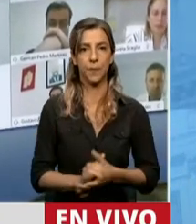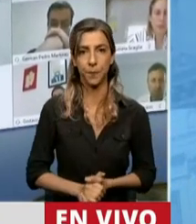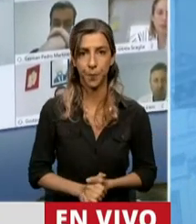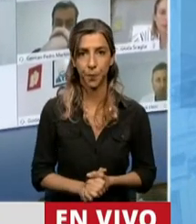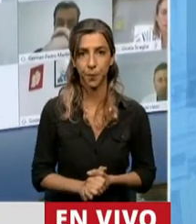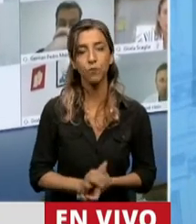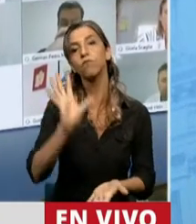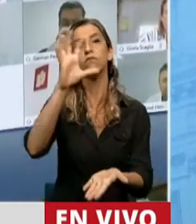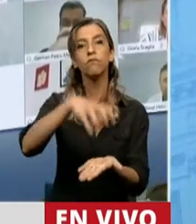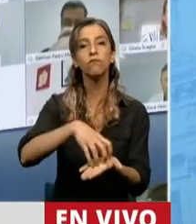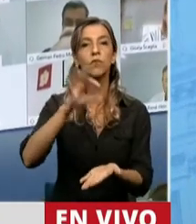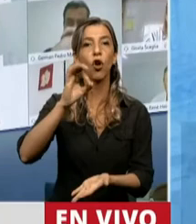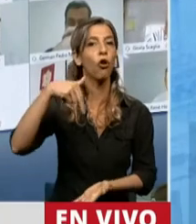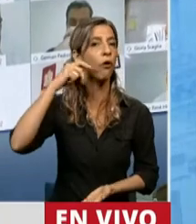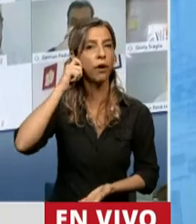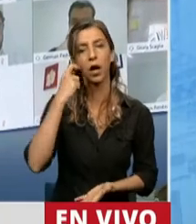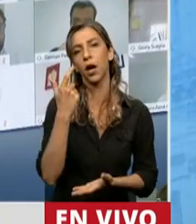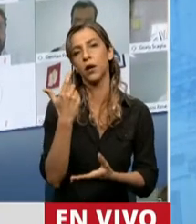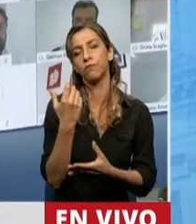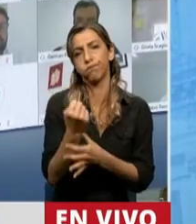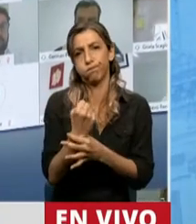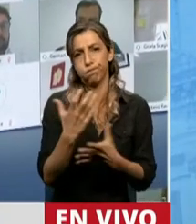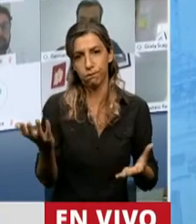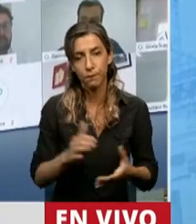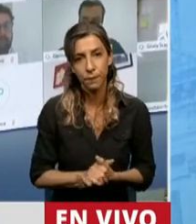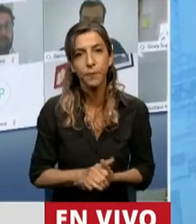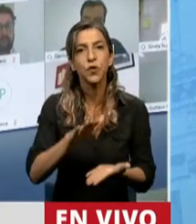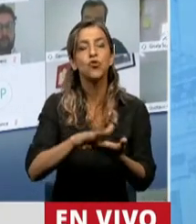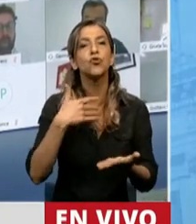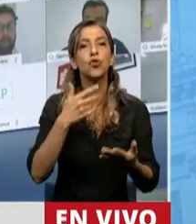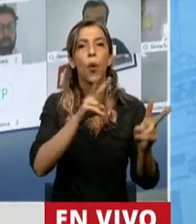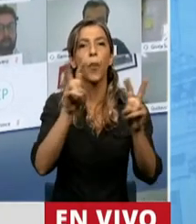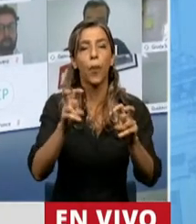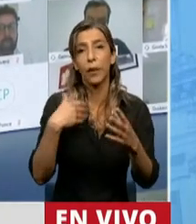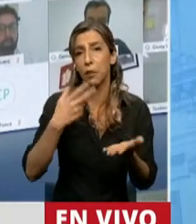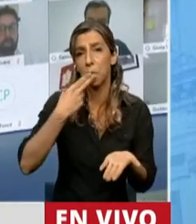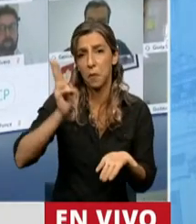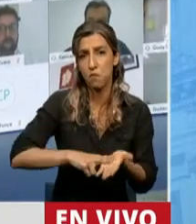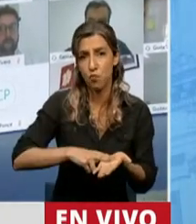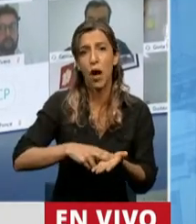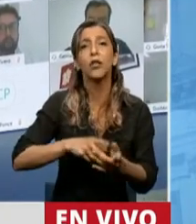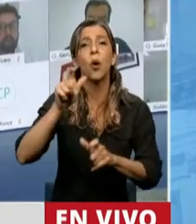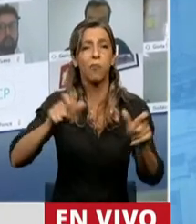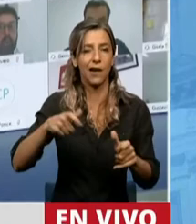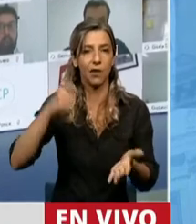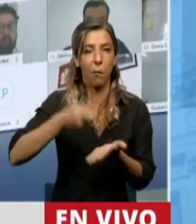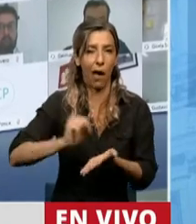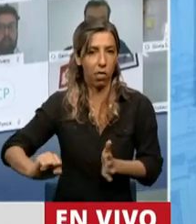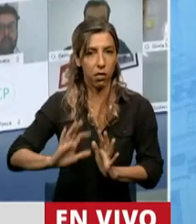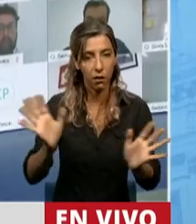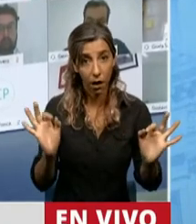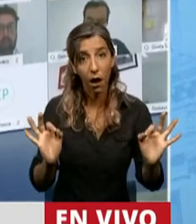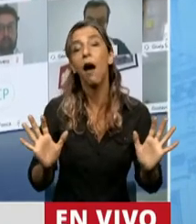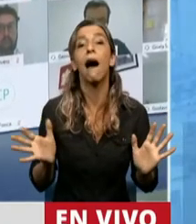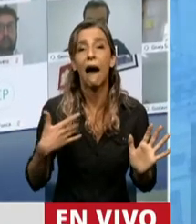conocida, dedicada al tema de la evasión y elusión de impuestos, que informó que en Argentina